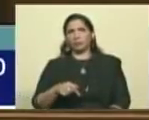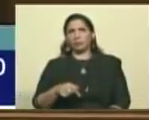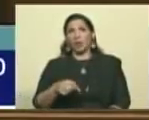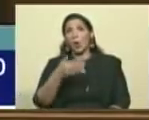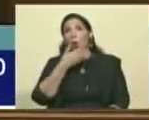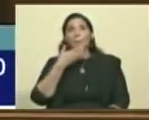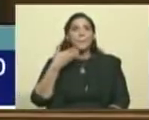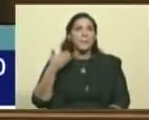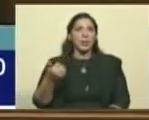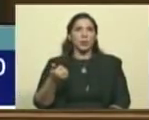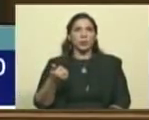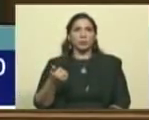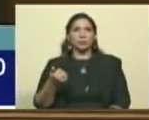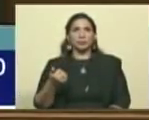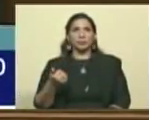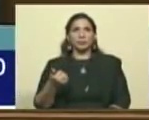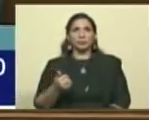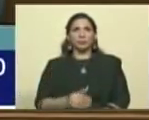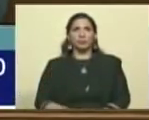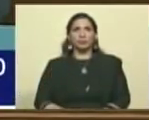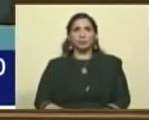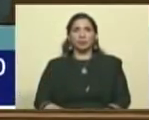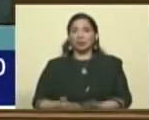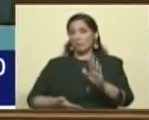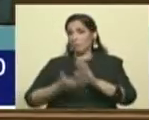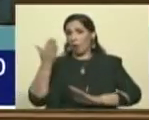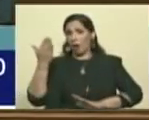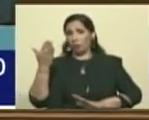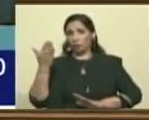mejores y las mejores se fueron.